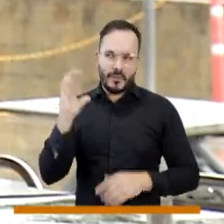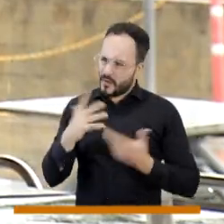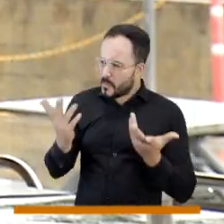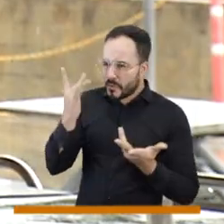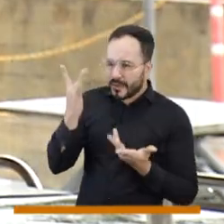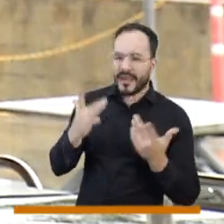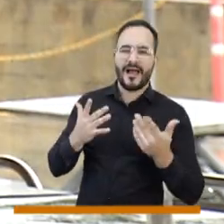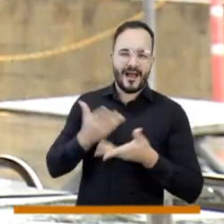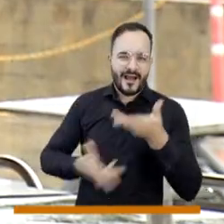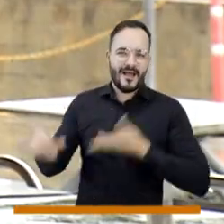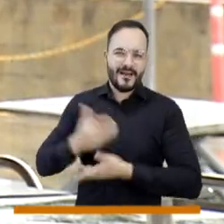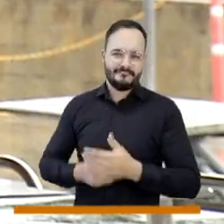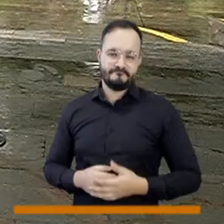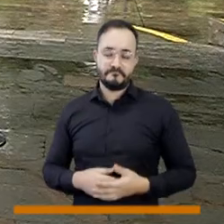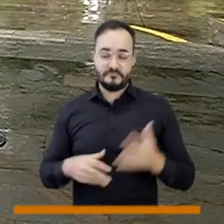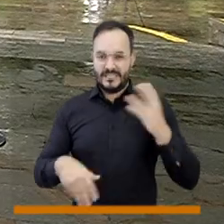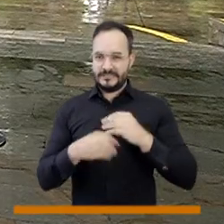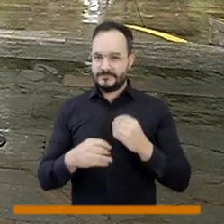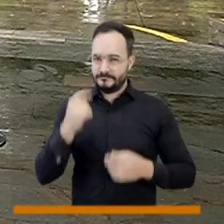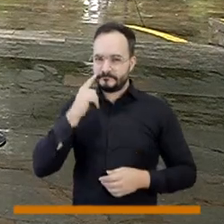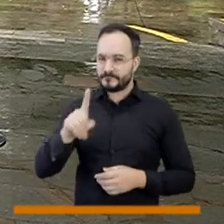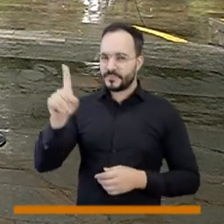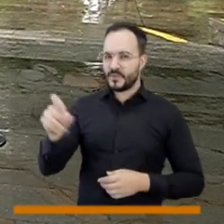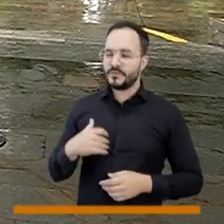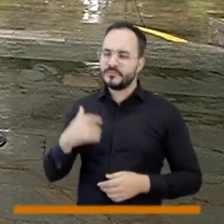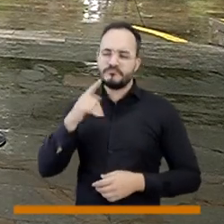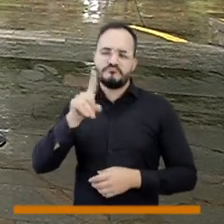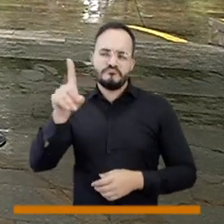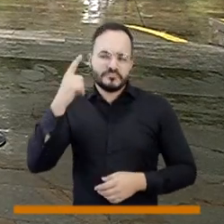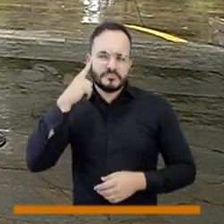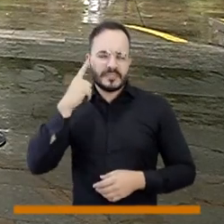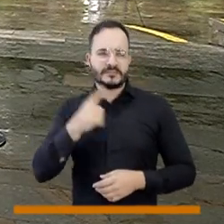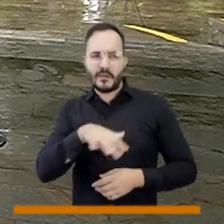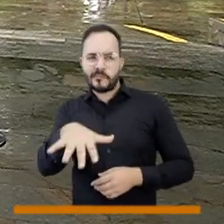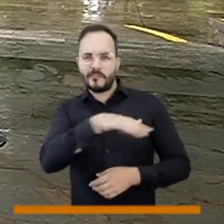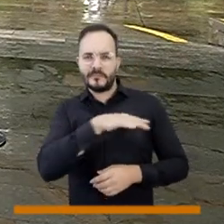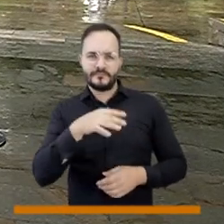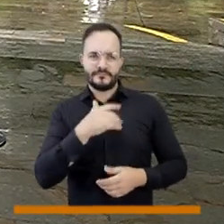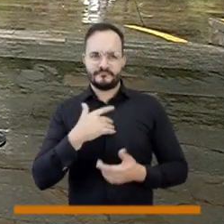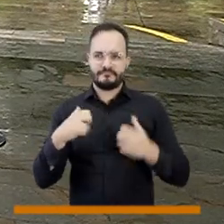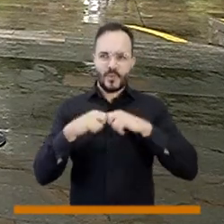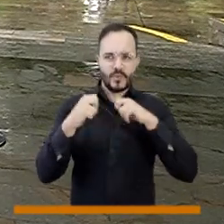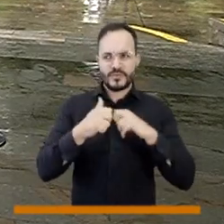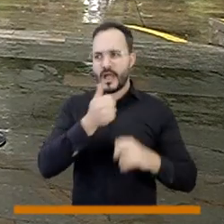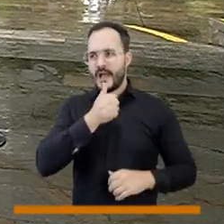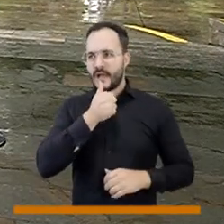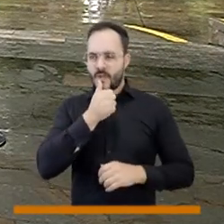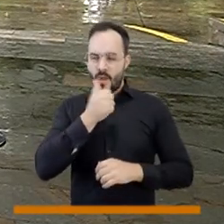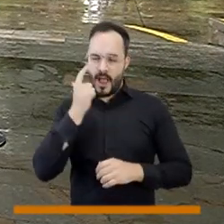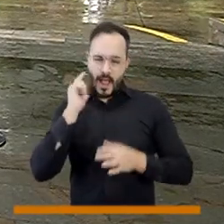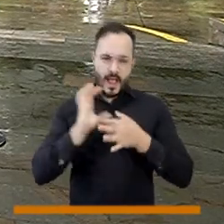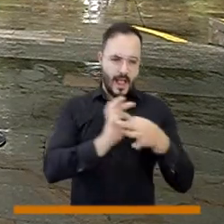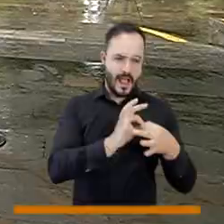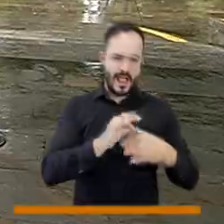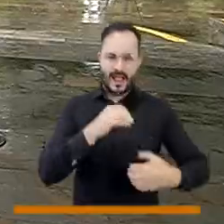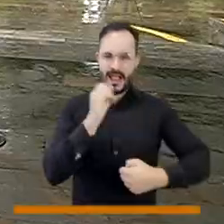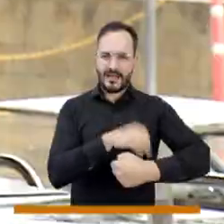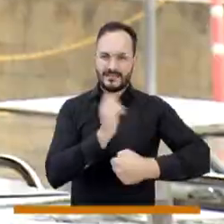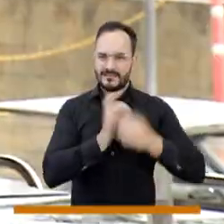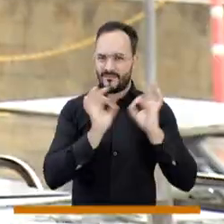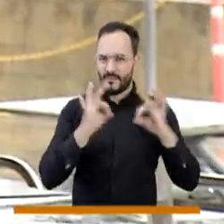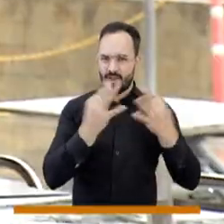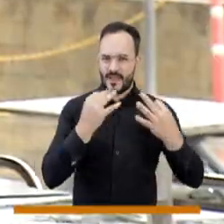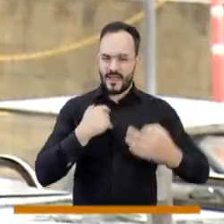le pregunto a nuestros invitados, concejal, ¿cuánto en promedio puede ser el peso del pago de la energía en la canasta familiar?